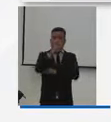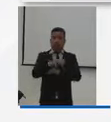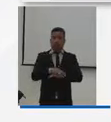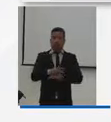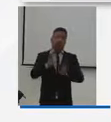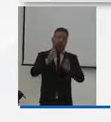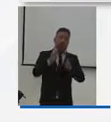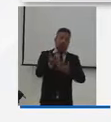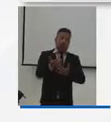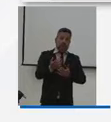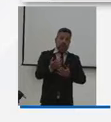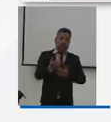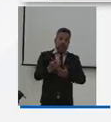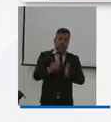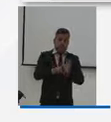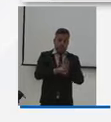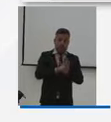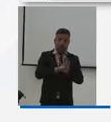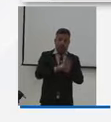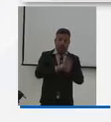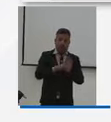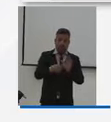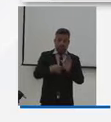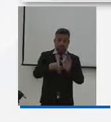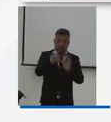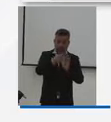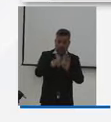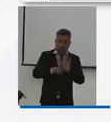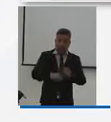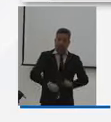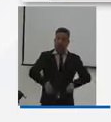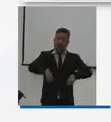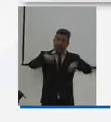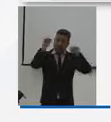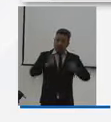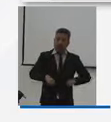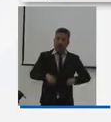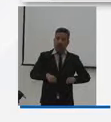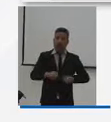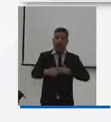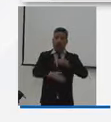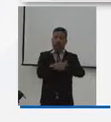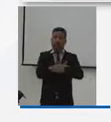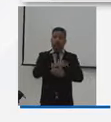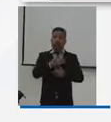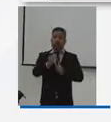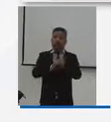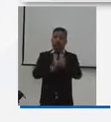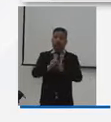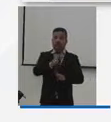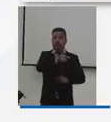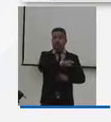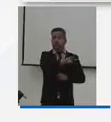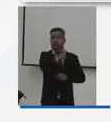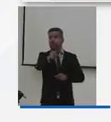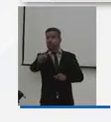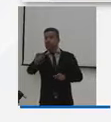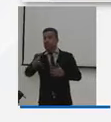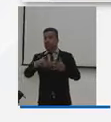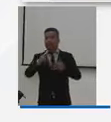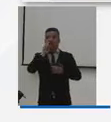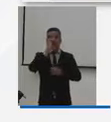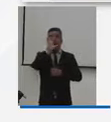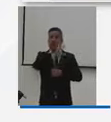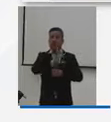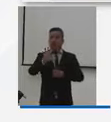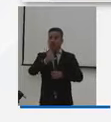Esperamos que con la aprobación de esta nueva ley, el Ministerio del Deporte y demás actores del